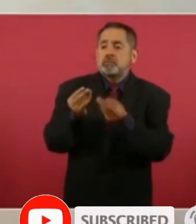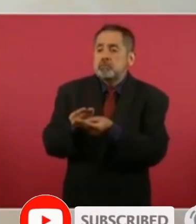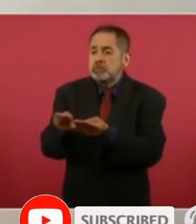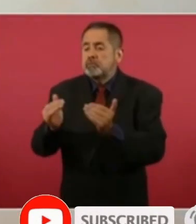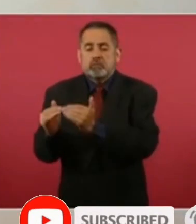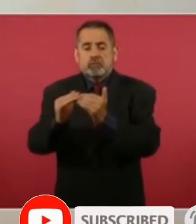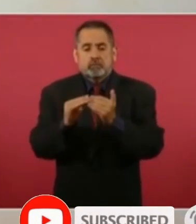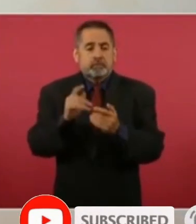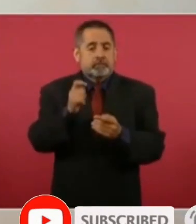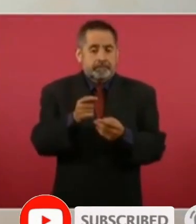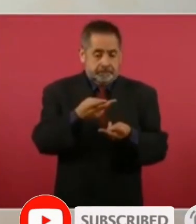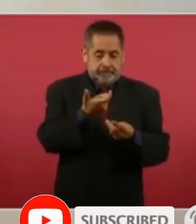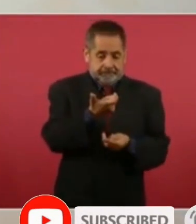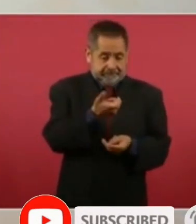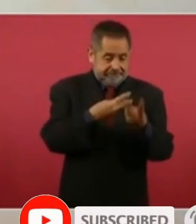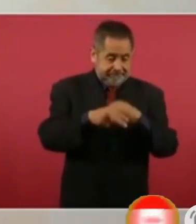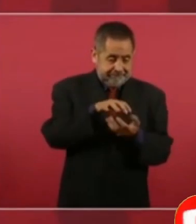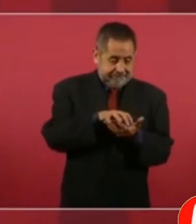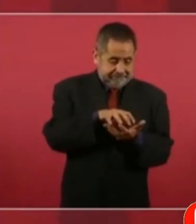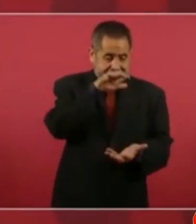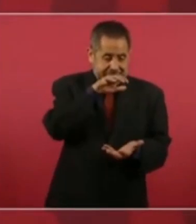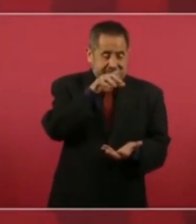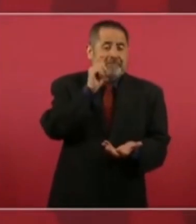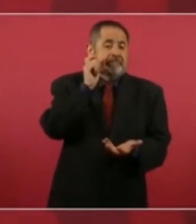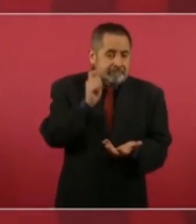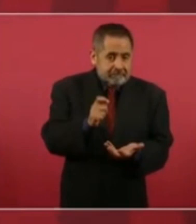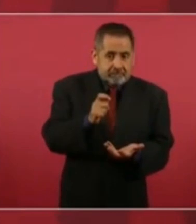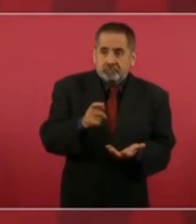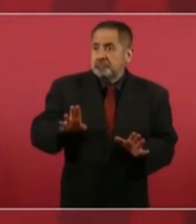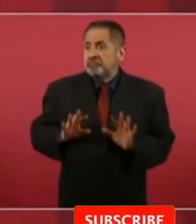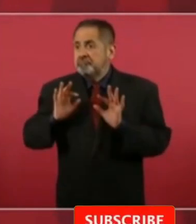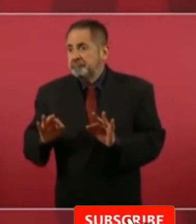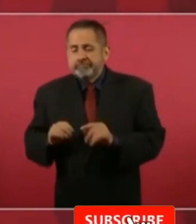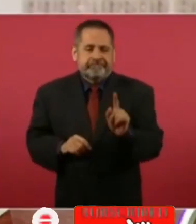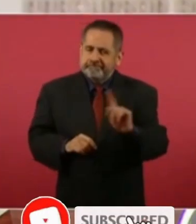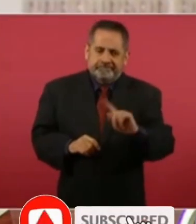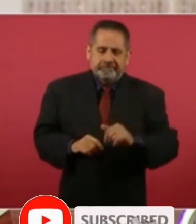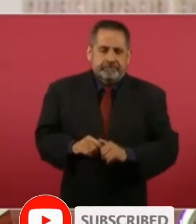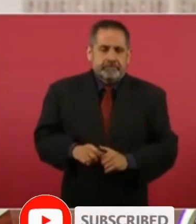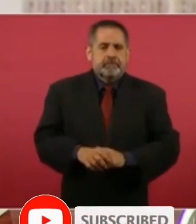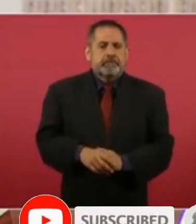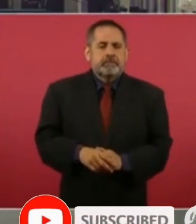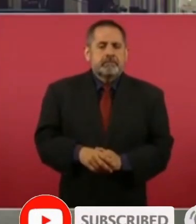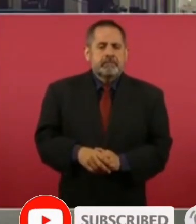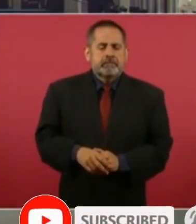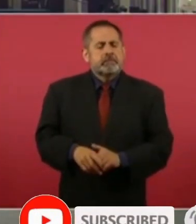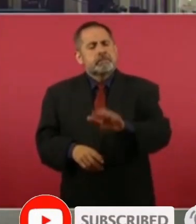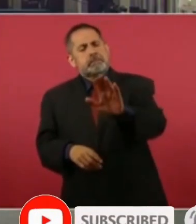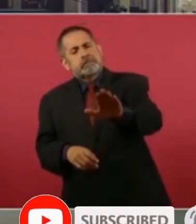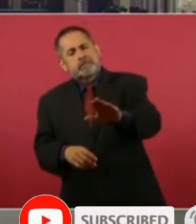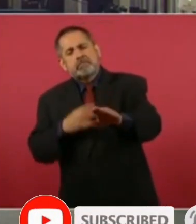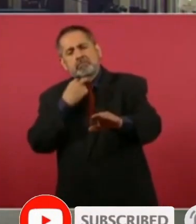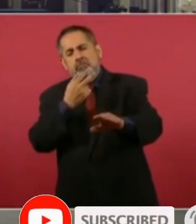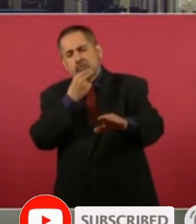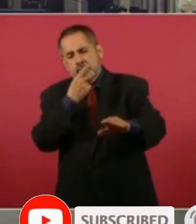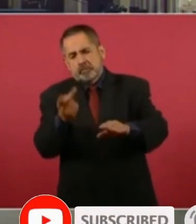Crecimiento no significa necesariamente bienestar. Presidente, déjeme insistir con el tema